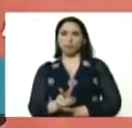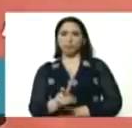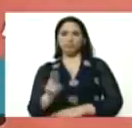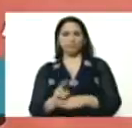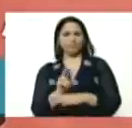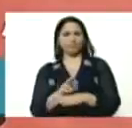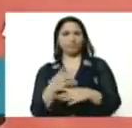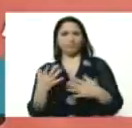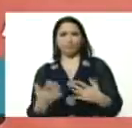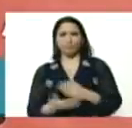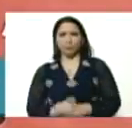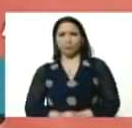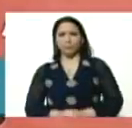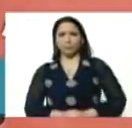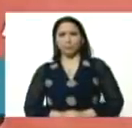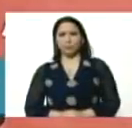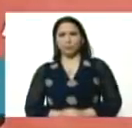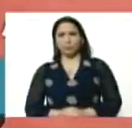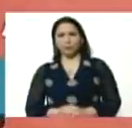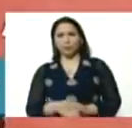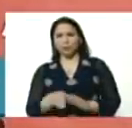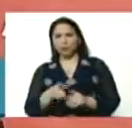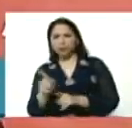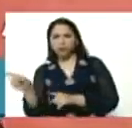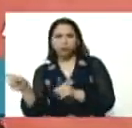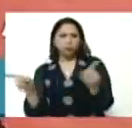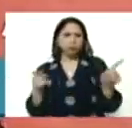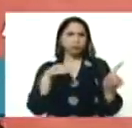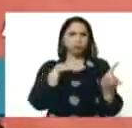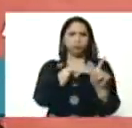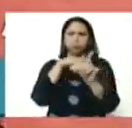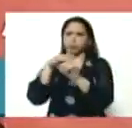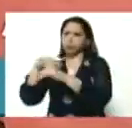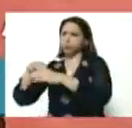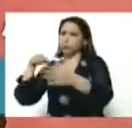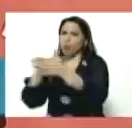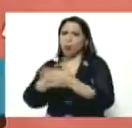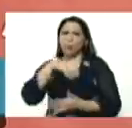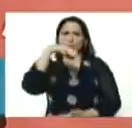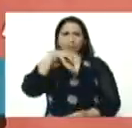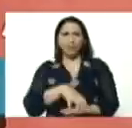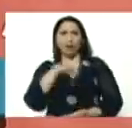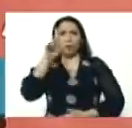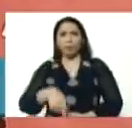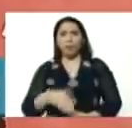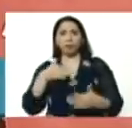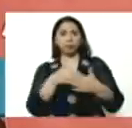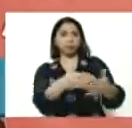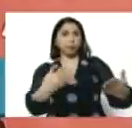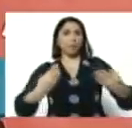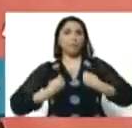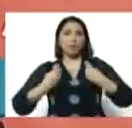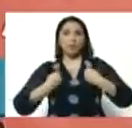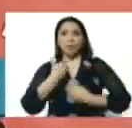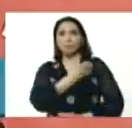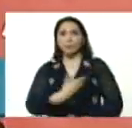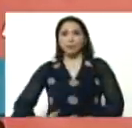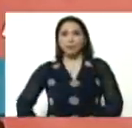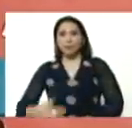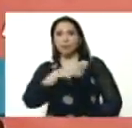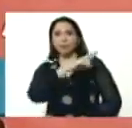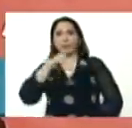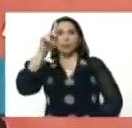utilizando atajos, golpes de Estado, atentados contra la vida del Presidente de la República y el alto mando